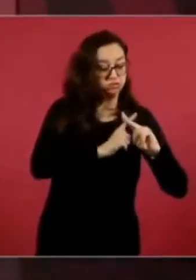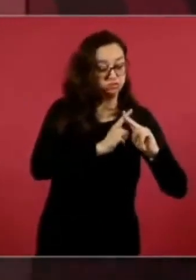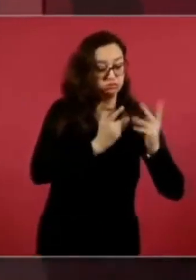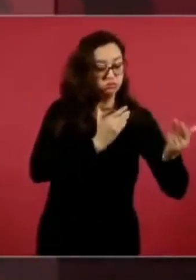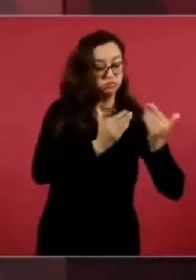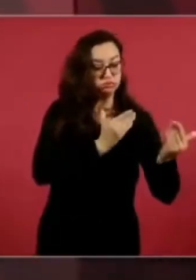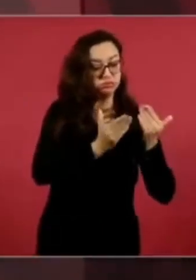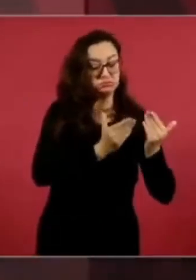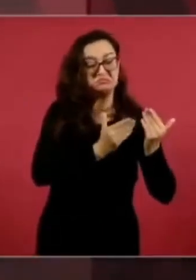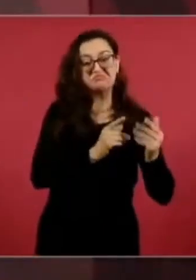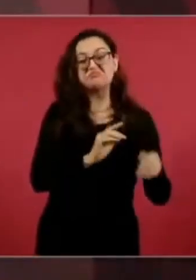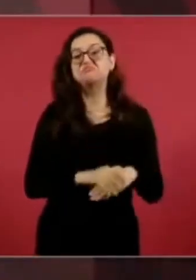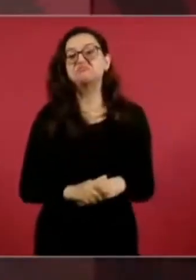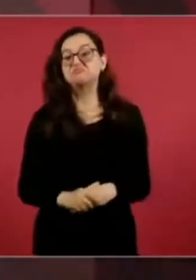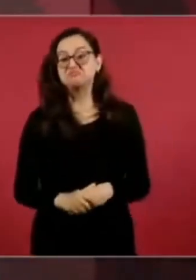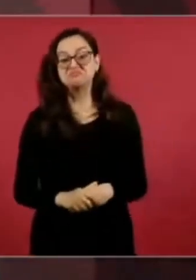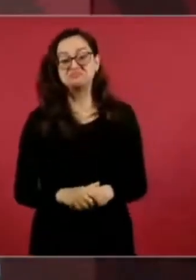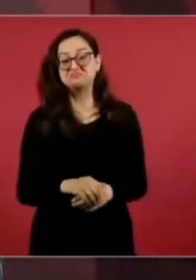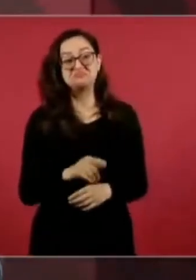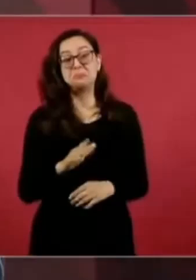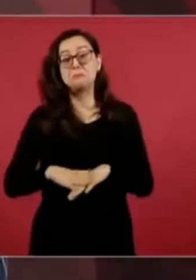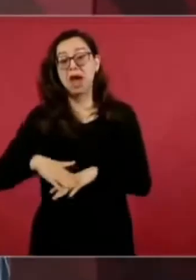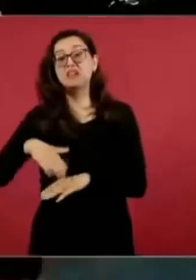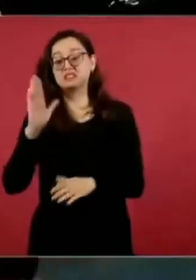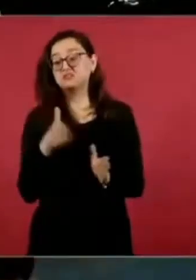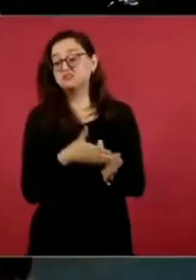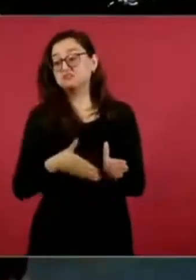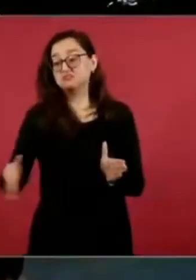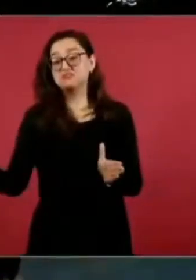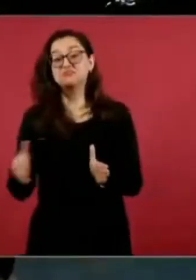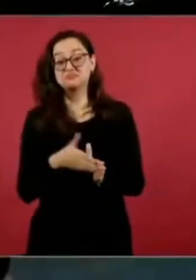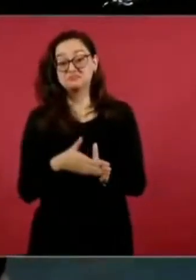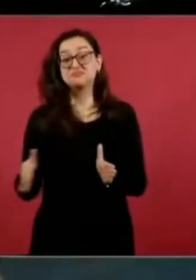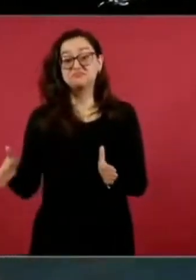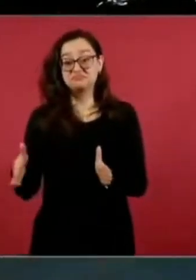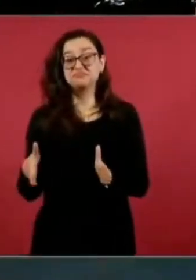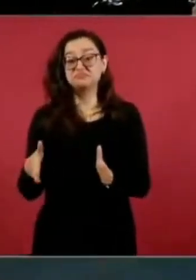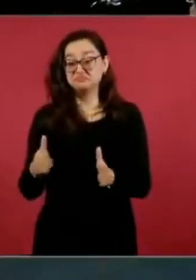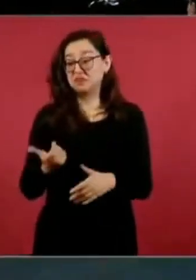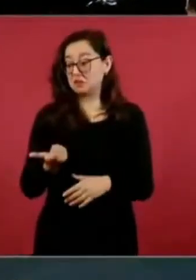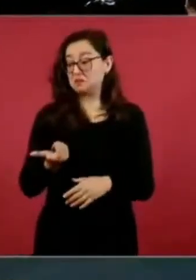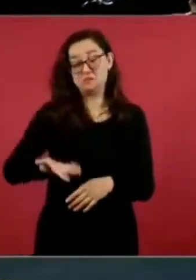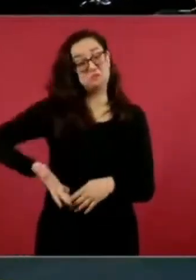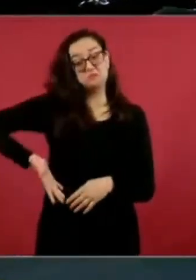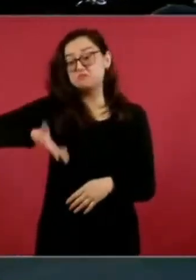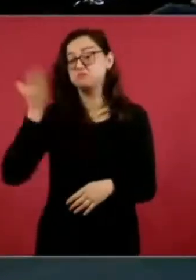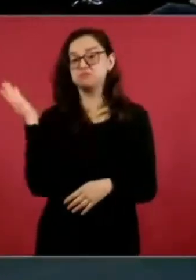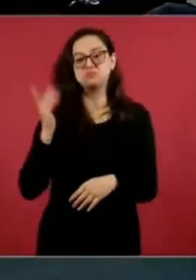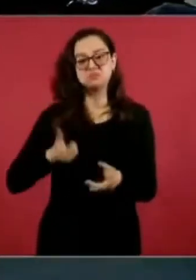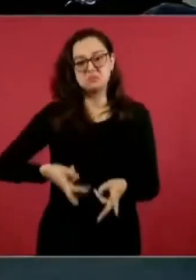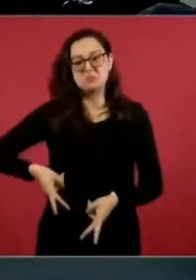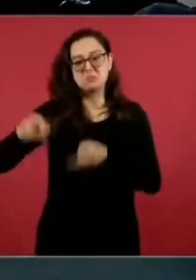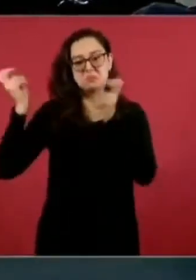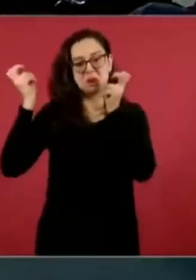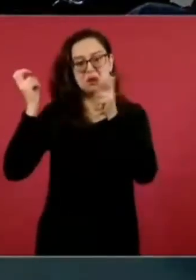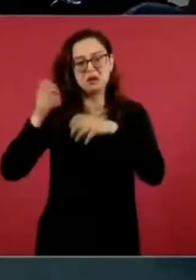Los gobernantes, la monarquía española, porque también